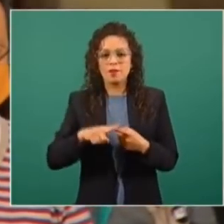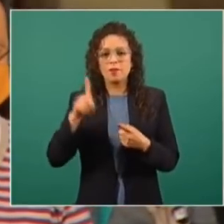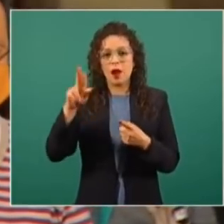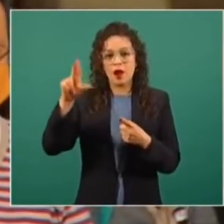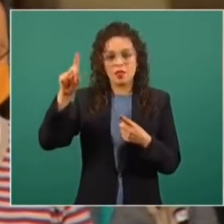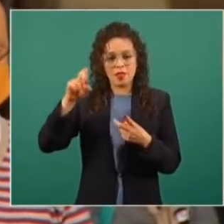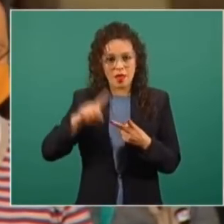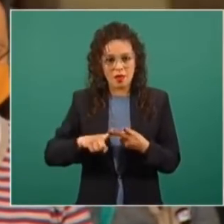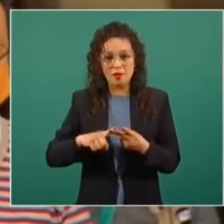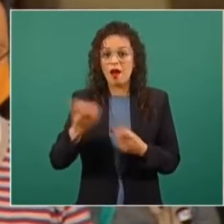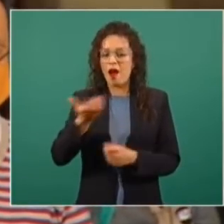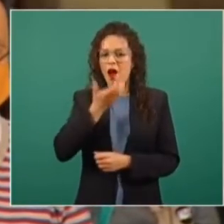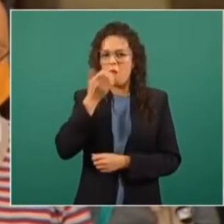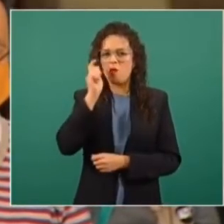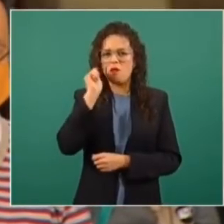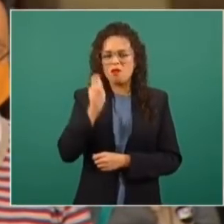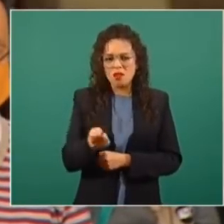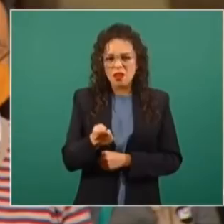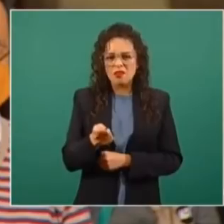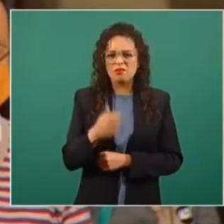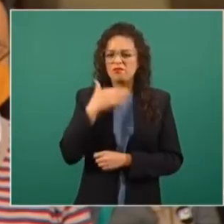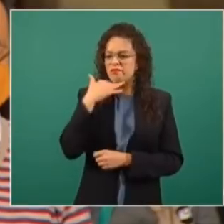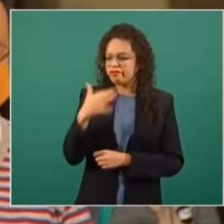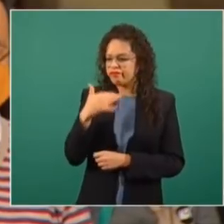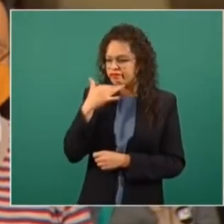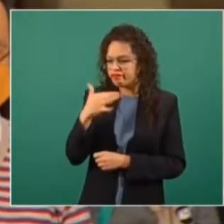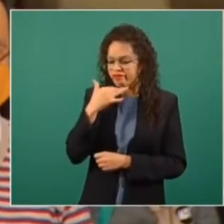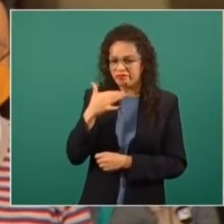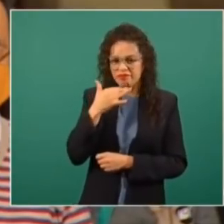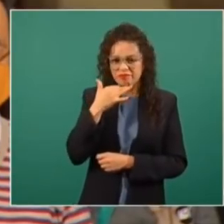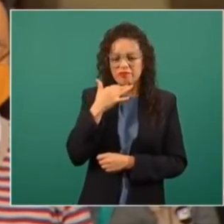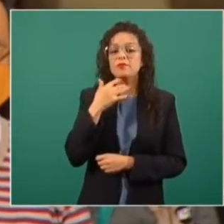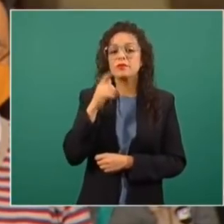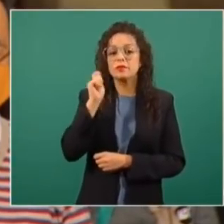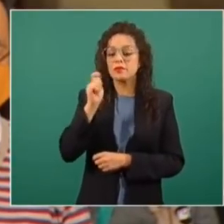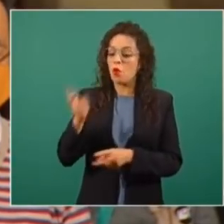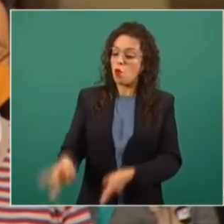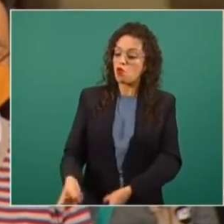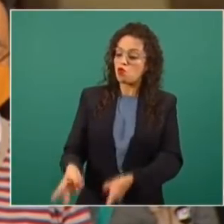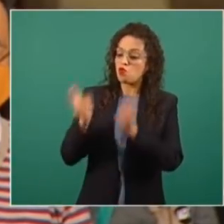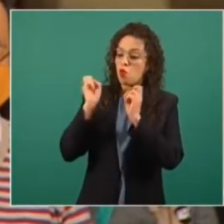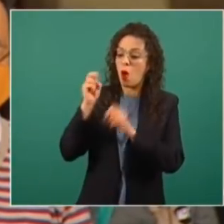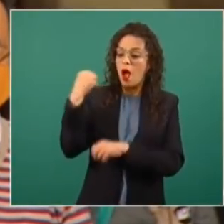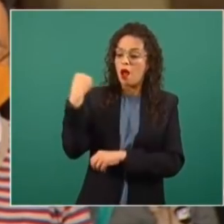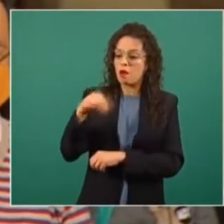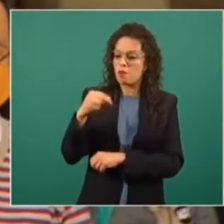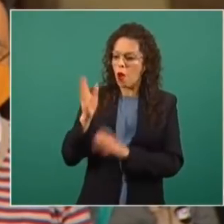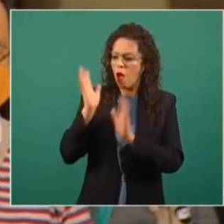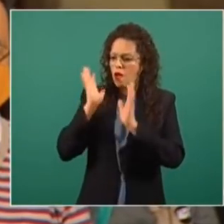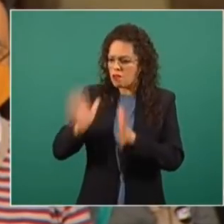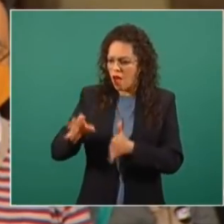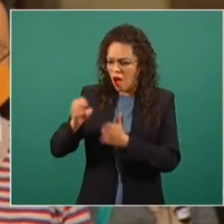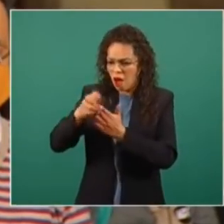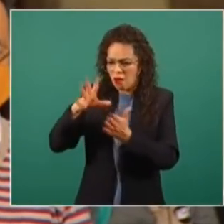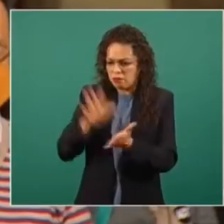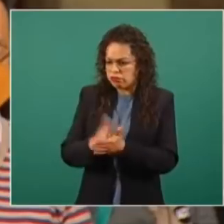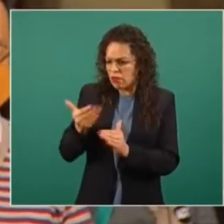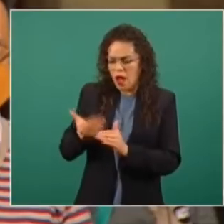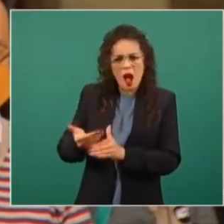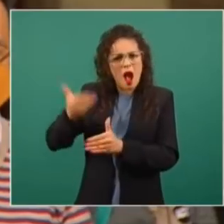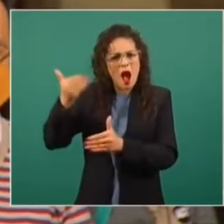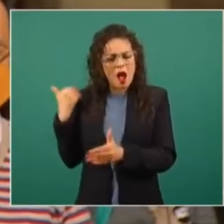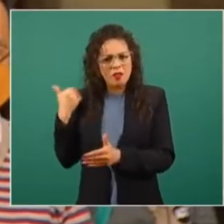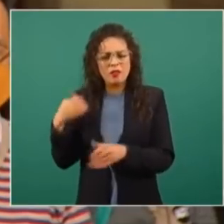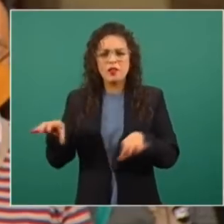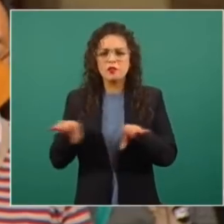los manejos turbios, se están robando el nombre registrado. ¿Qué se puede para poner